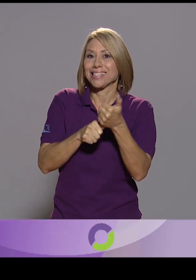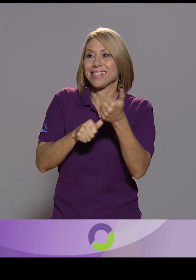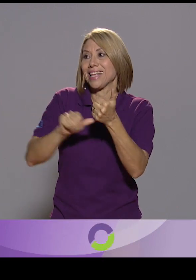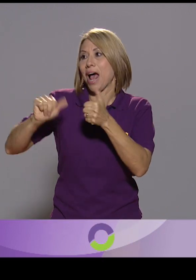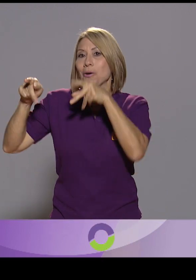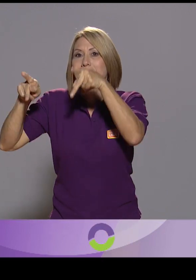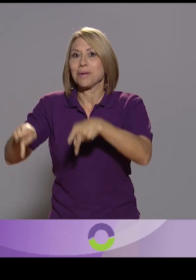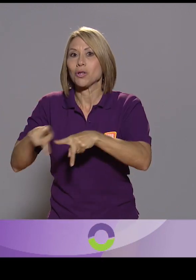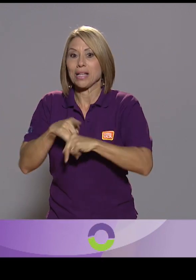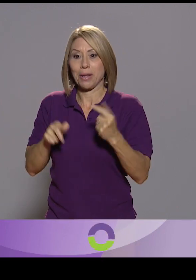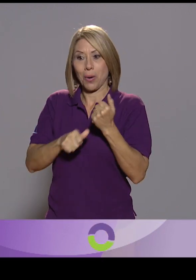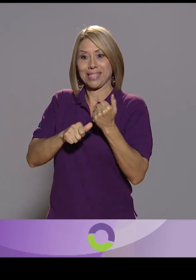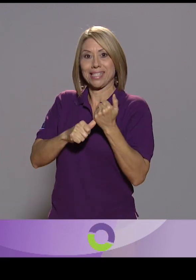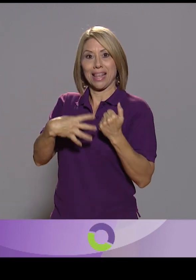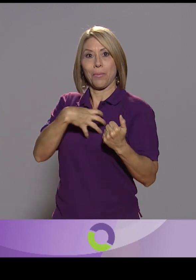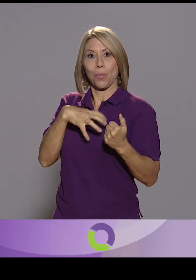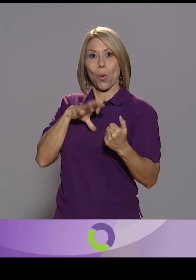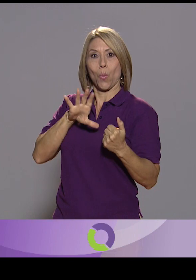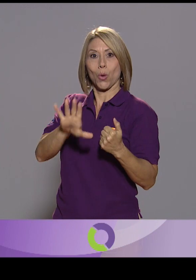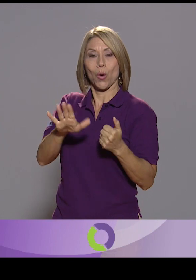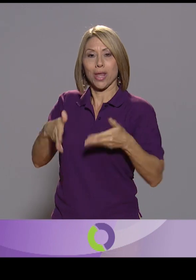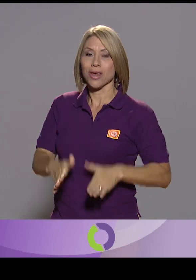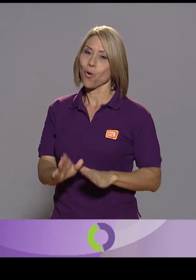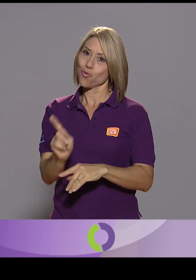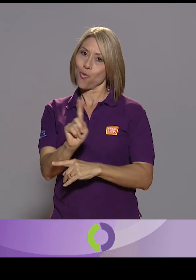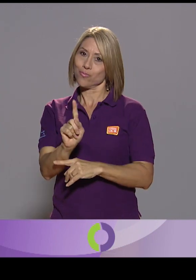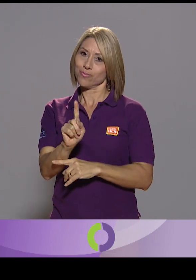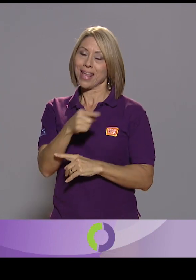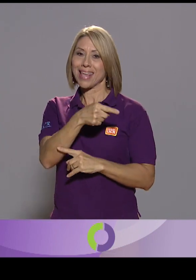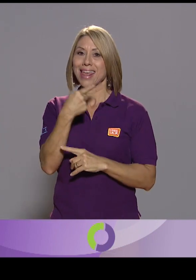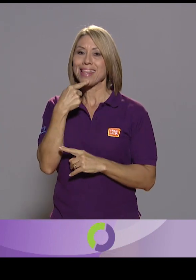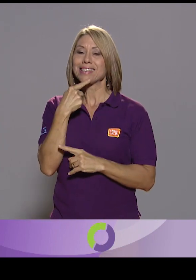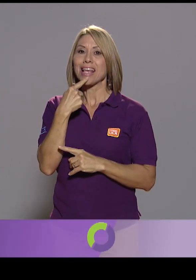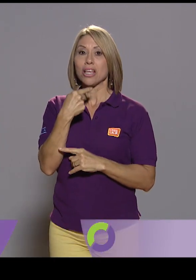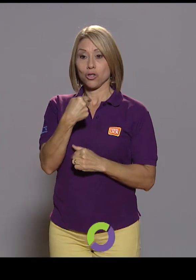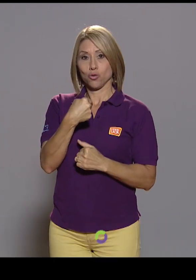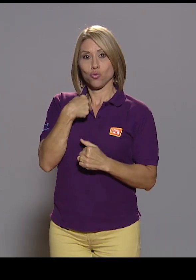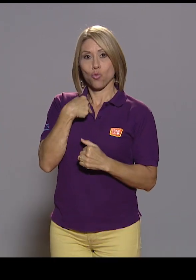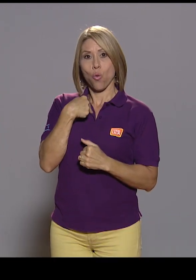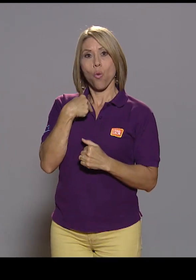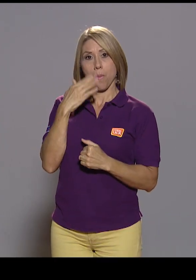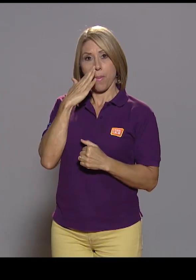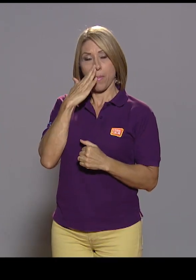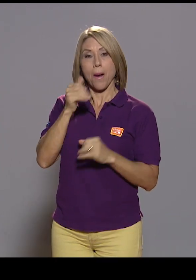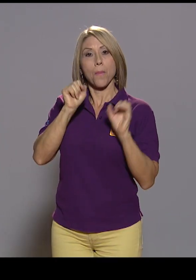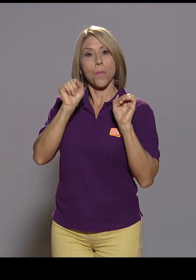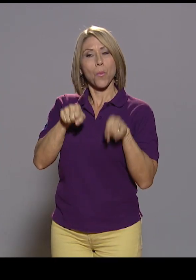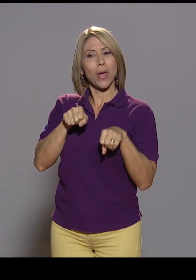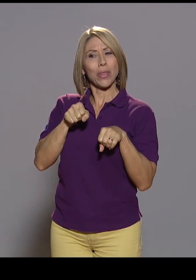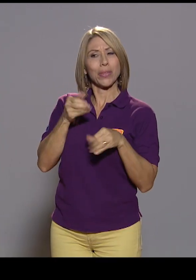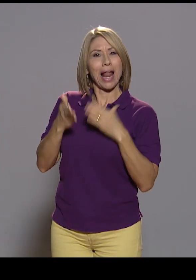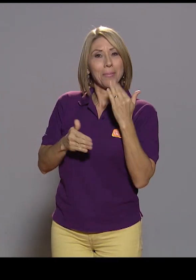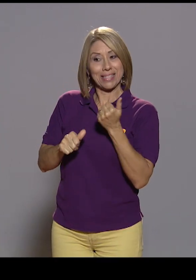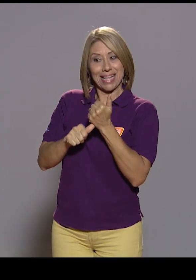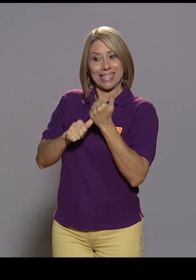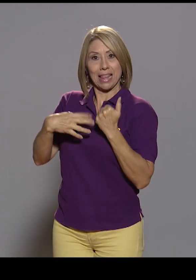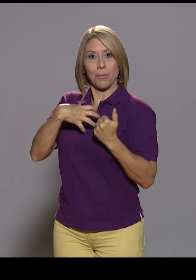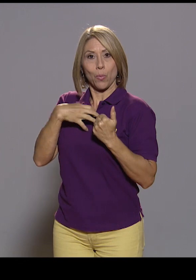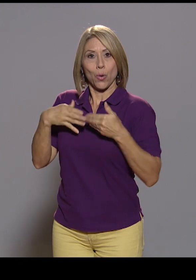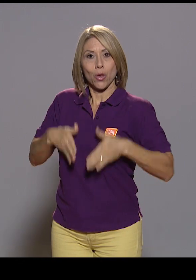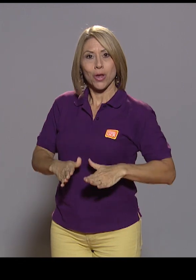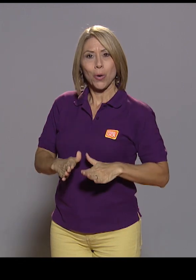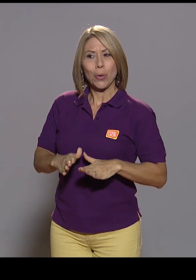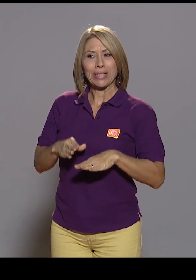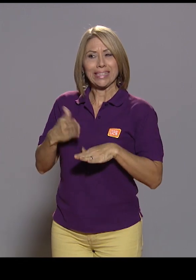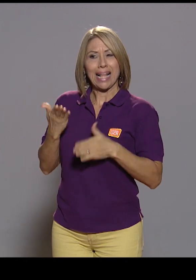de su hijo. Dice, yo como madre podría influir en las decisiones de mi hijo y no quiero influir en